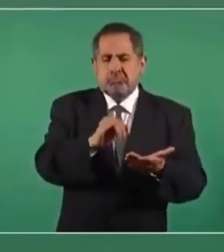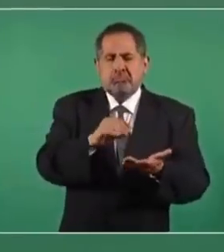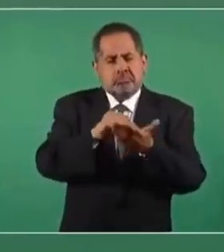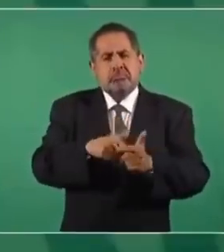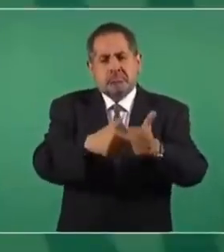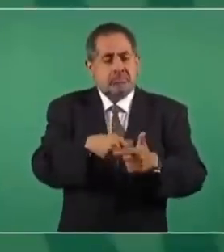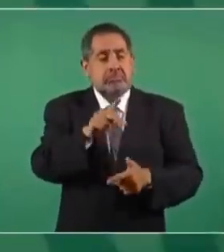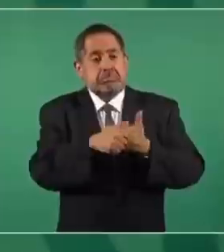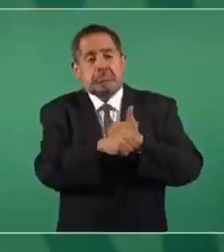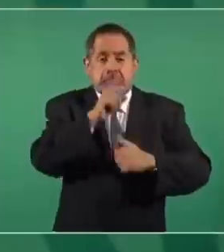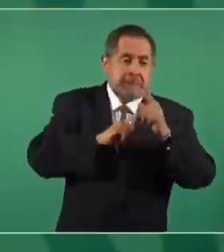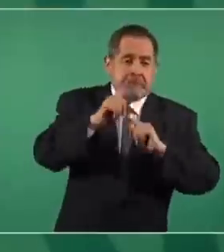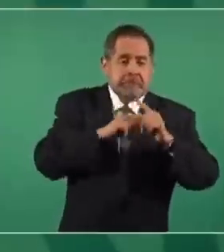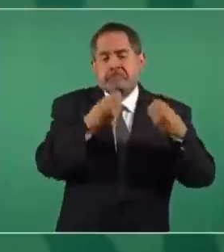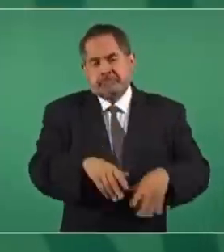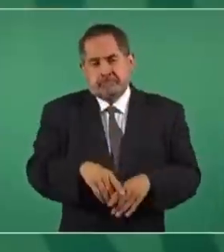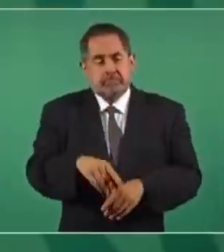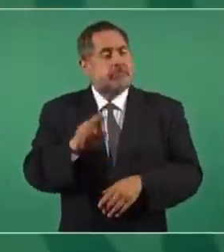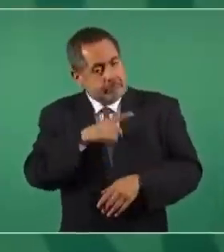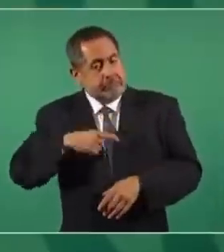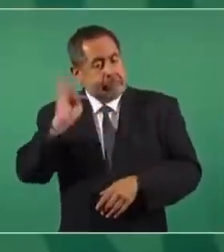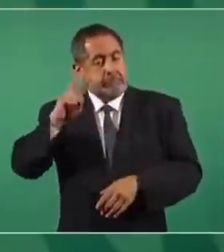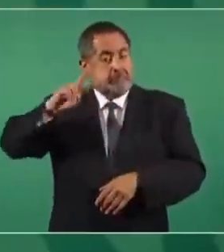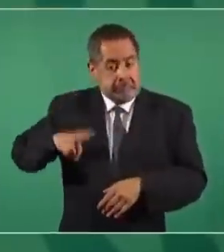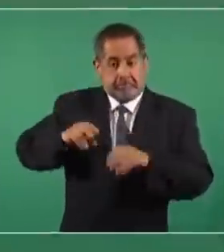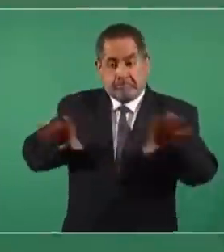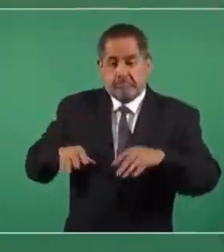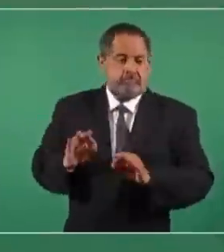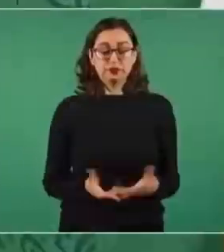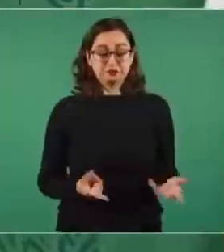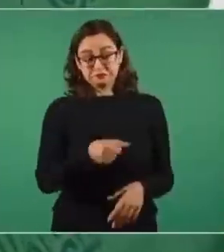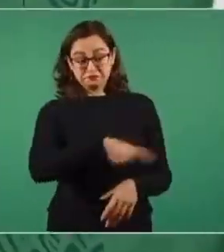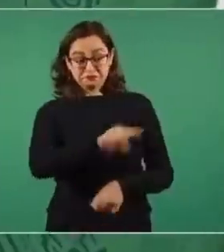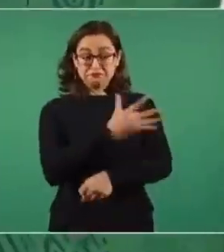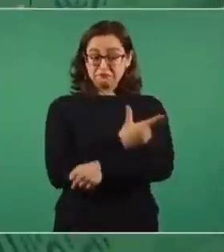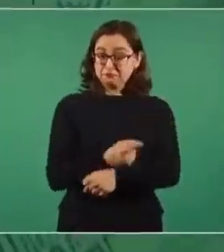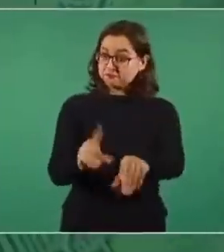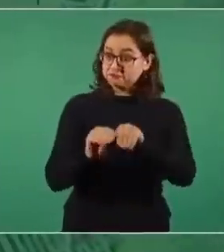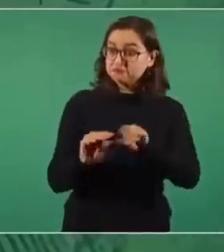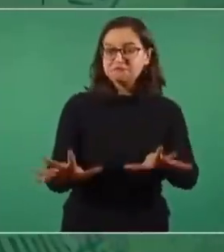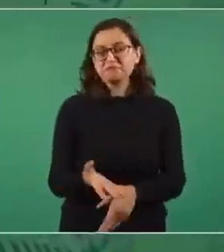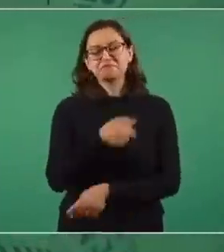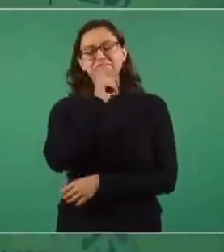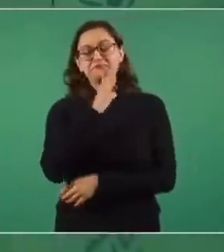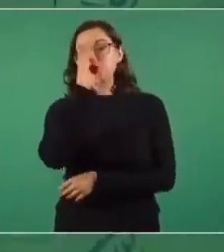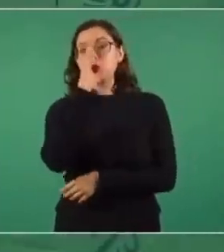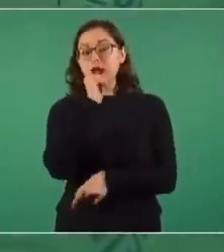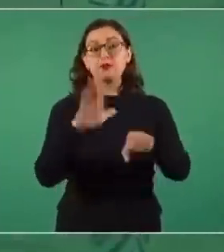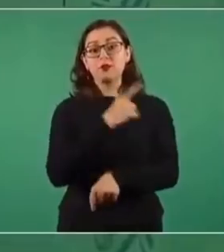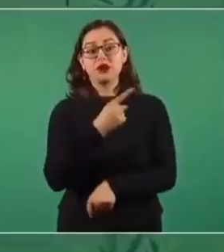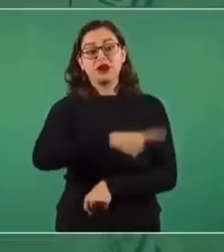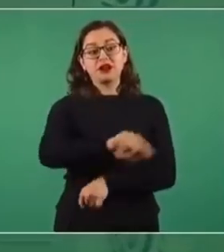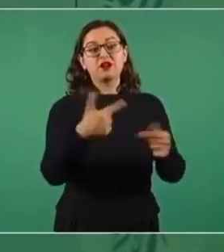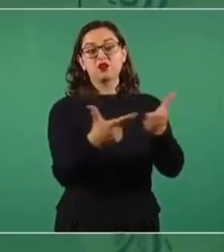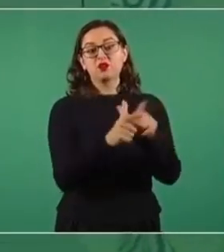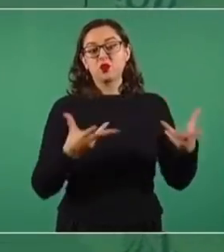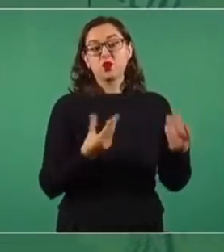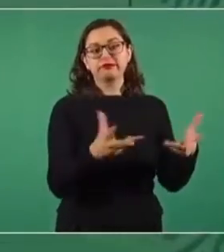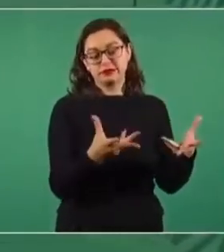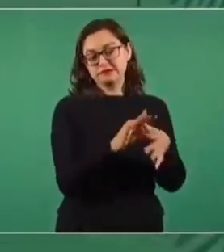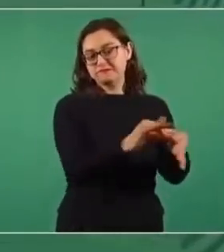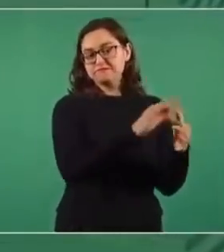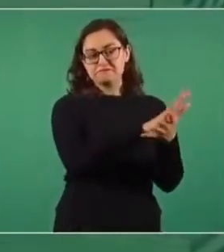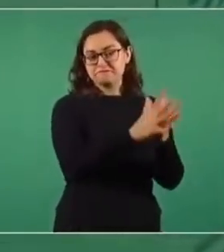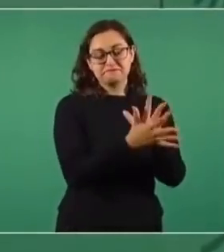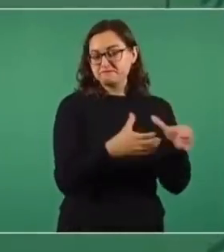de la verdad y esto no lo pueden hacer. Tienen que estar defendiendo a las élites y ofendiendo al pueblo.